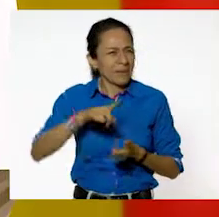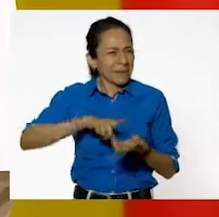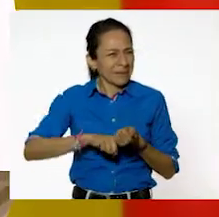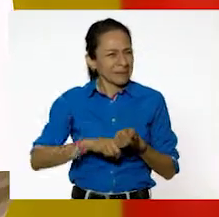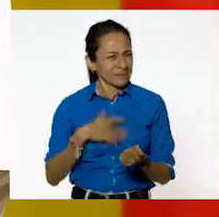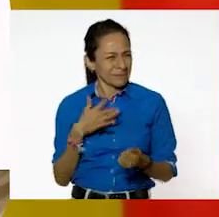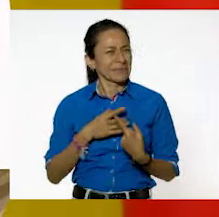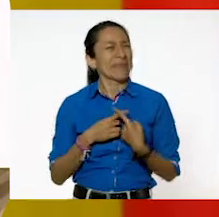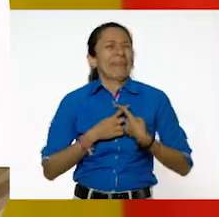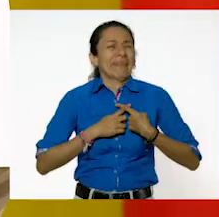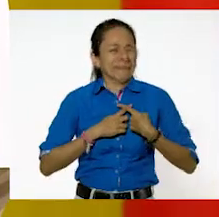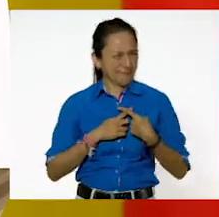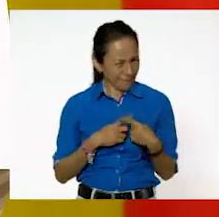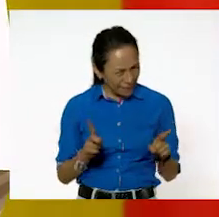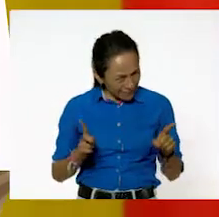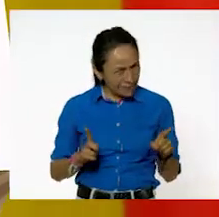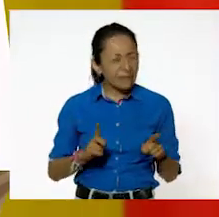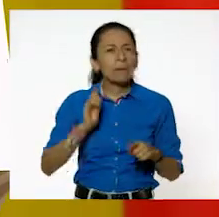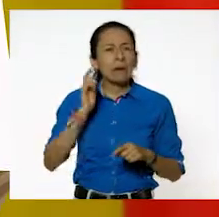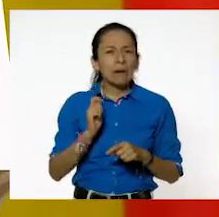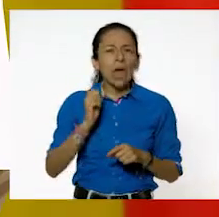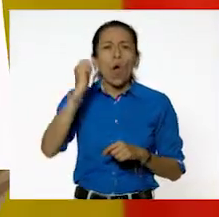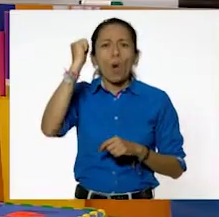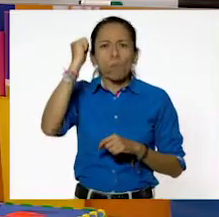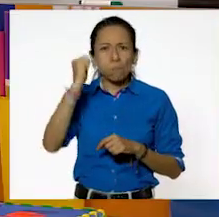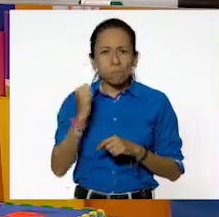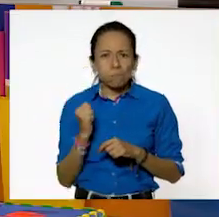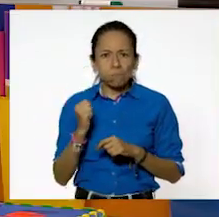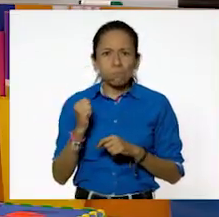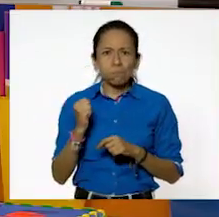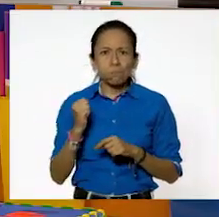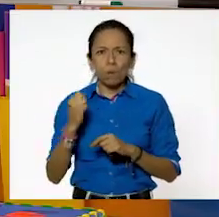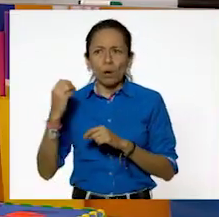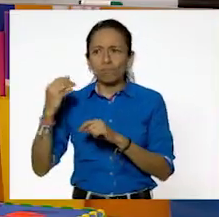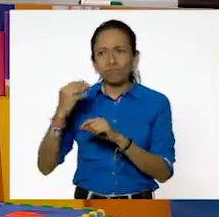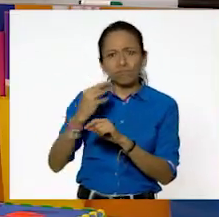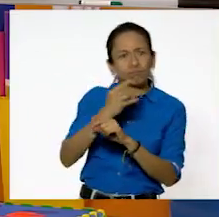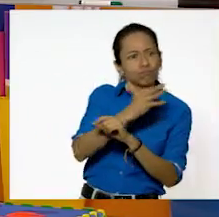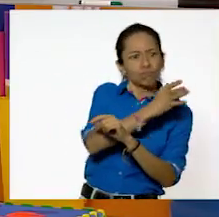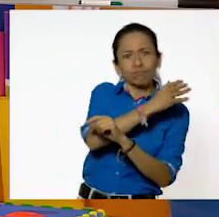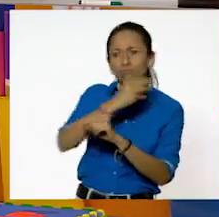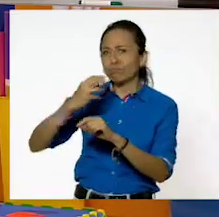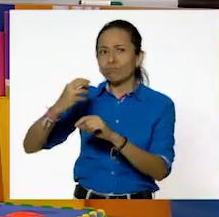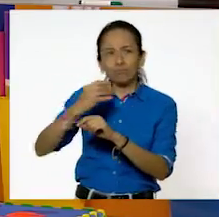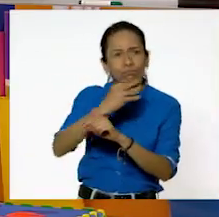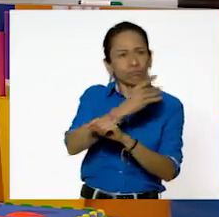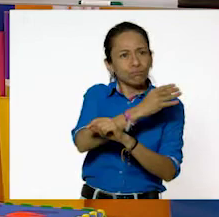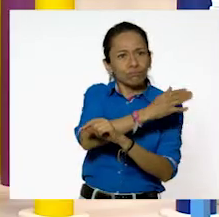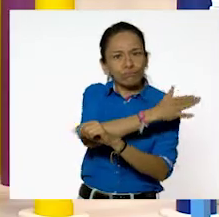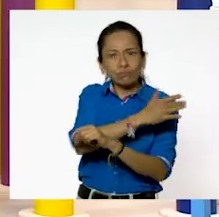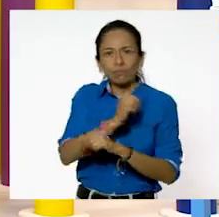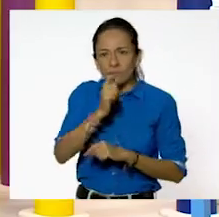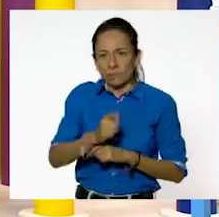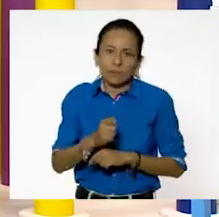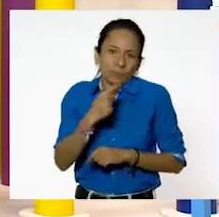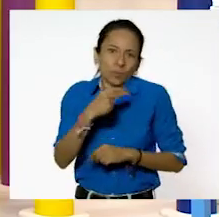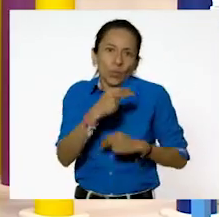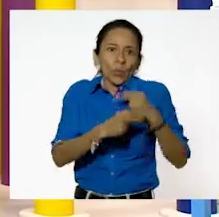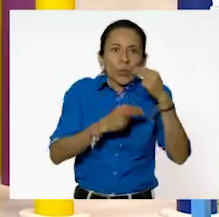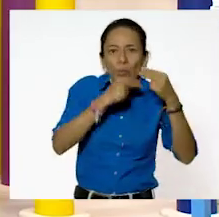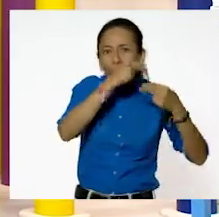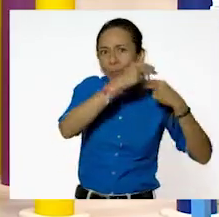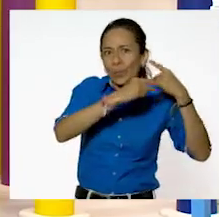más allá del tren estamos viendo que hay muchísimo vapor que está saliendo del tren. Y eso correspondería a qué estado.